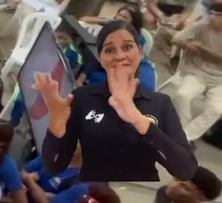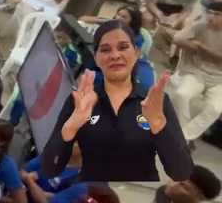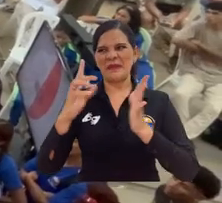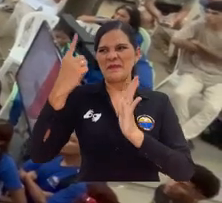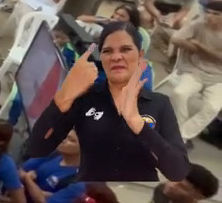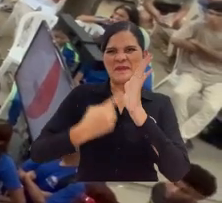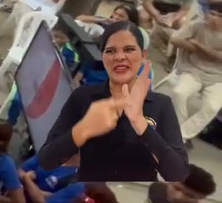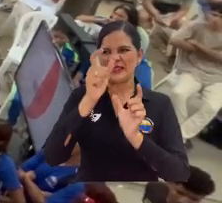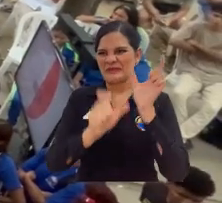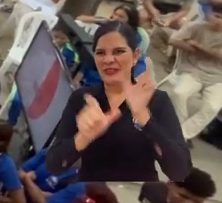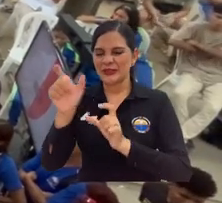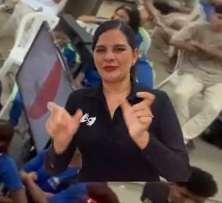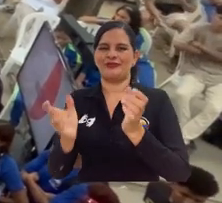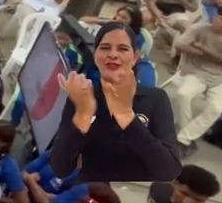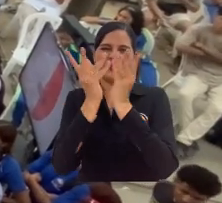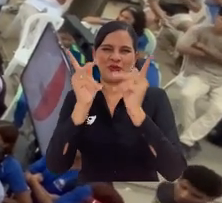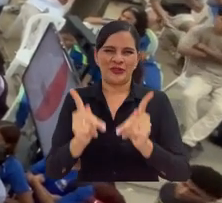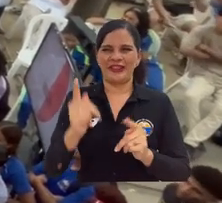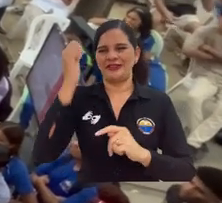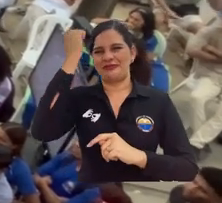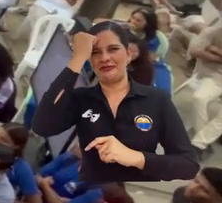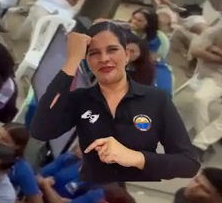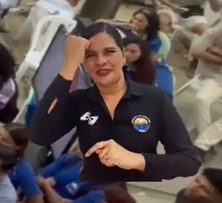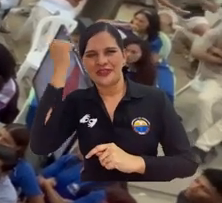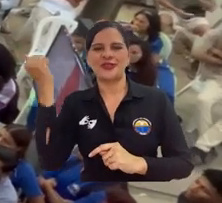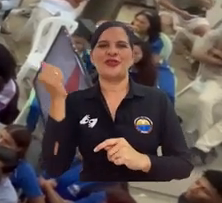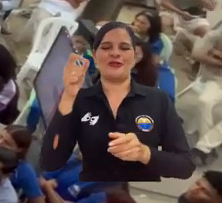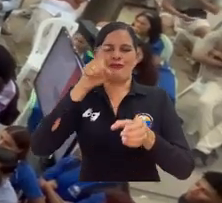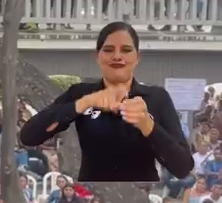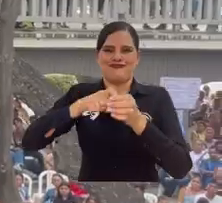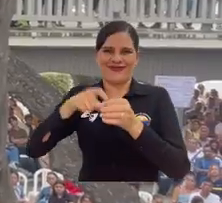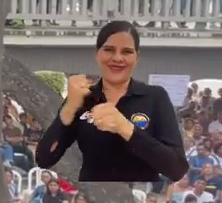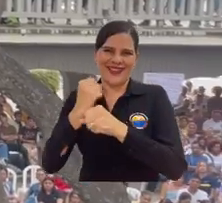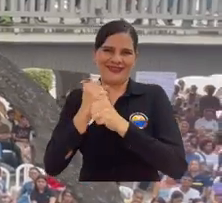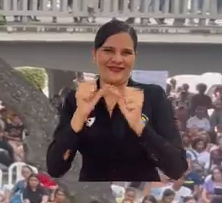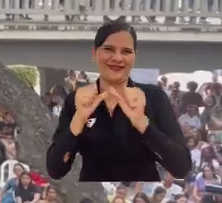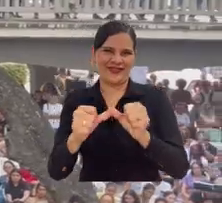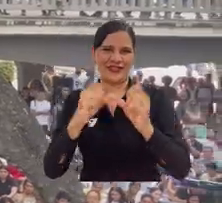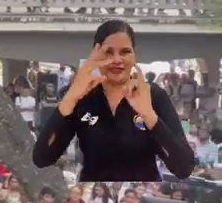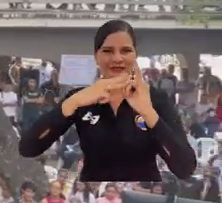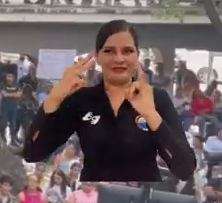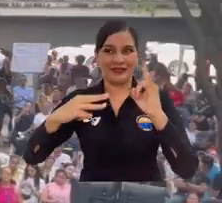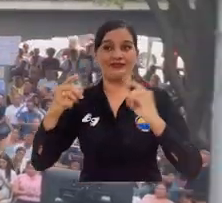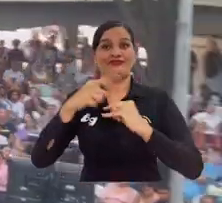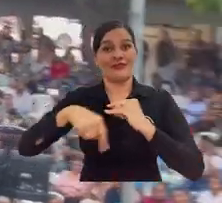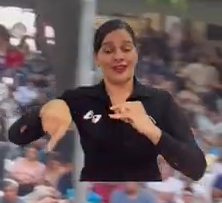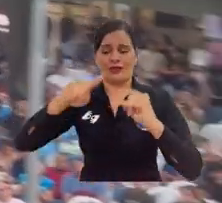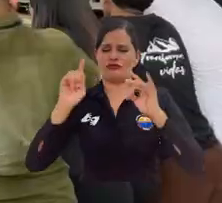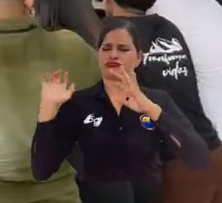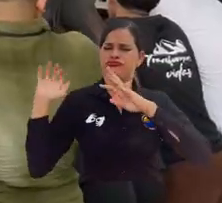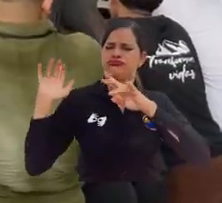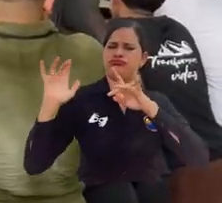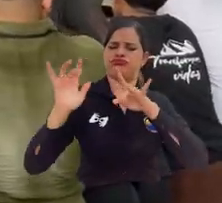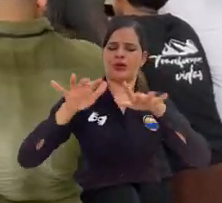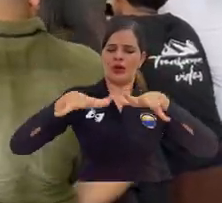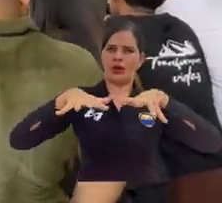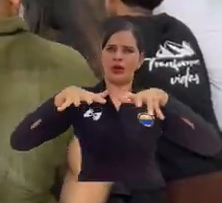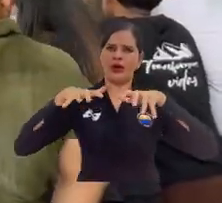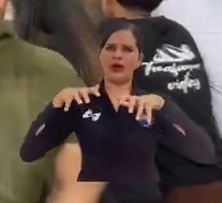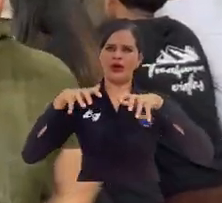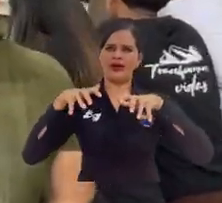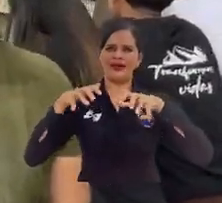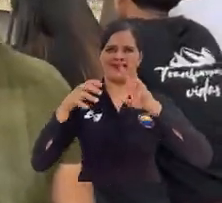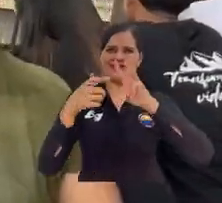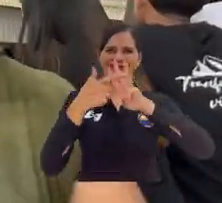Más de mil personas, entre estudiantes, docentes, funcionarios y servidores públicos de la Universidad del Magdalena asistieron a la Asamblea